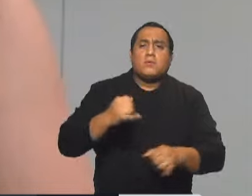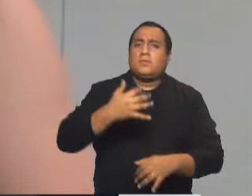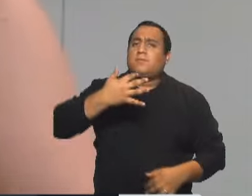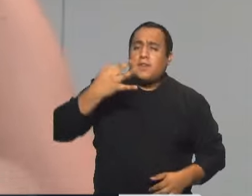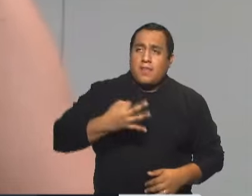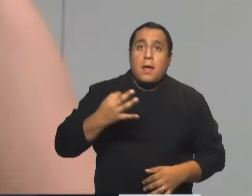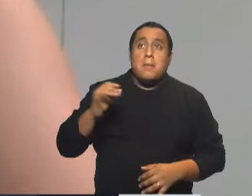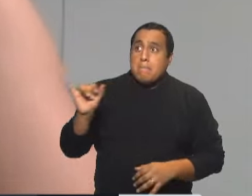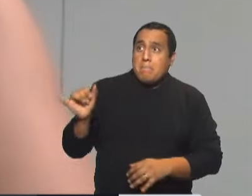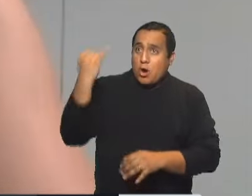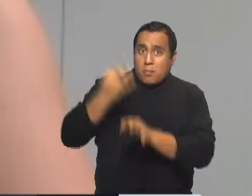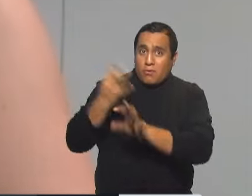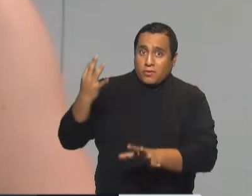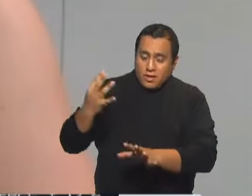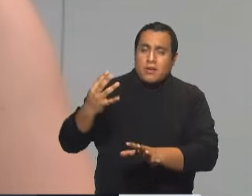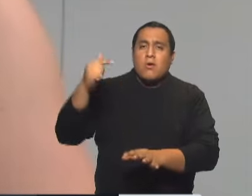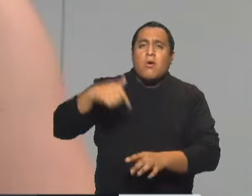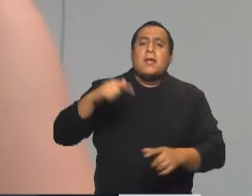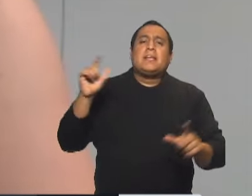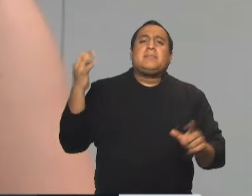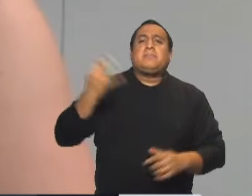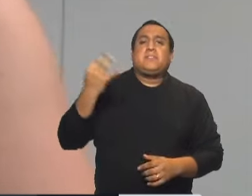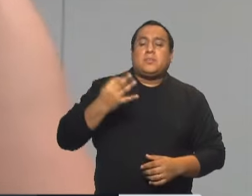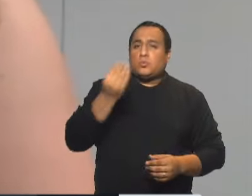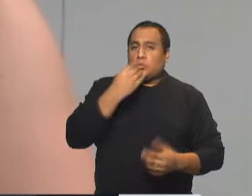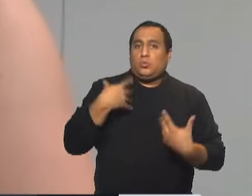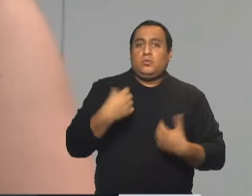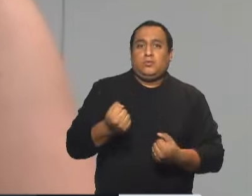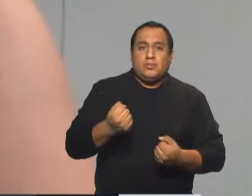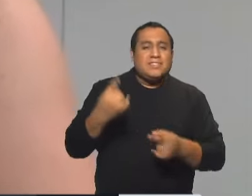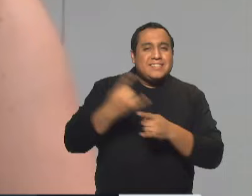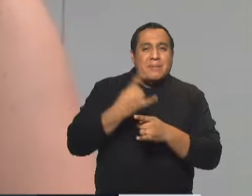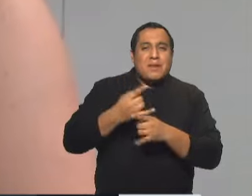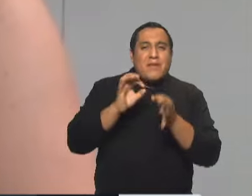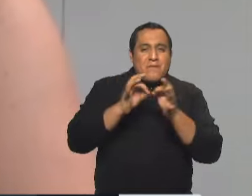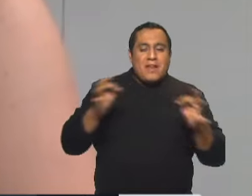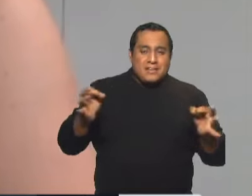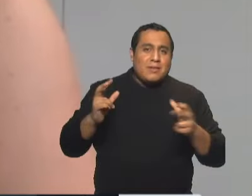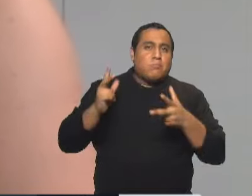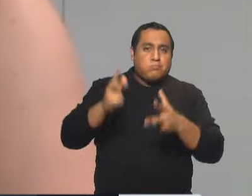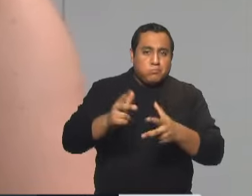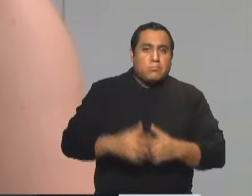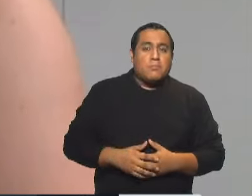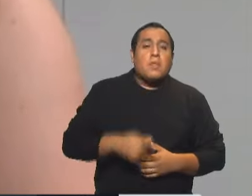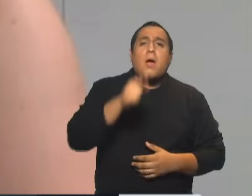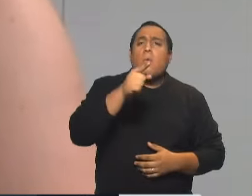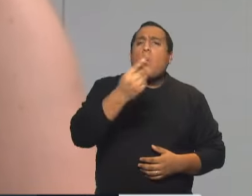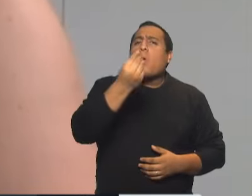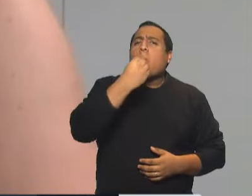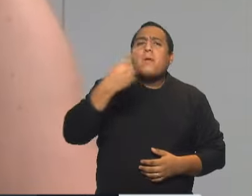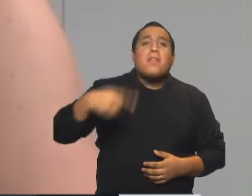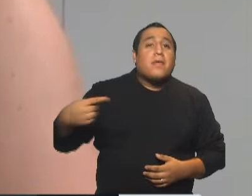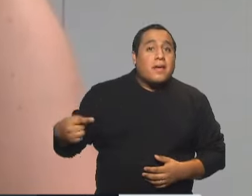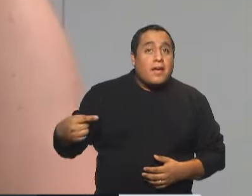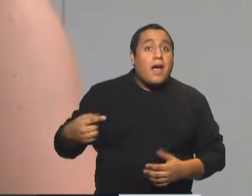mejores profesionales hoy en este especial de nutrición. Hay una frase que siempre me parece que es de cabecera, dime qué comes y te